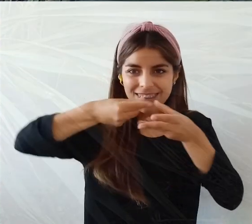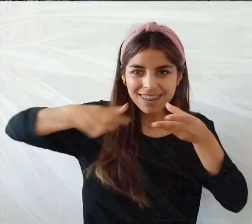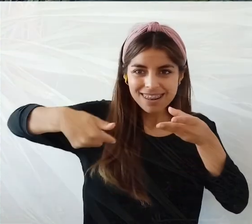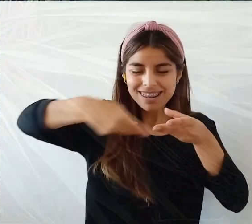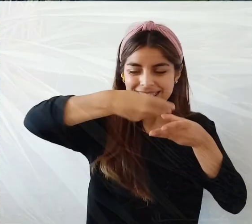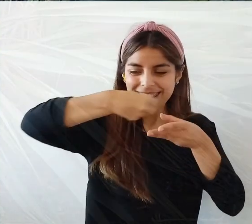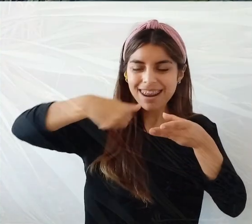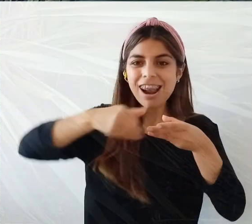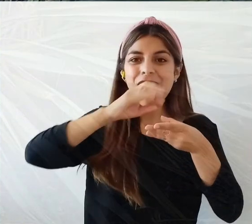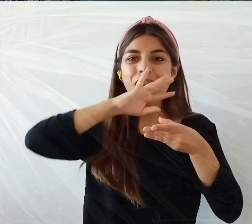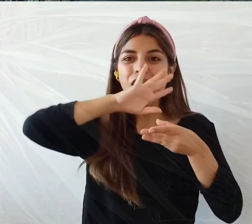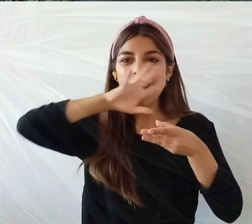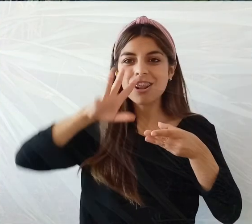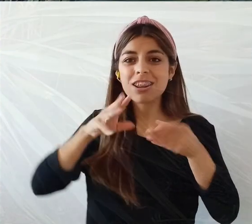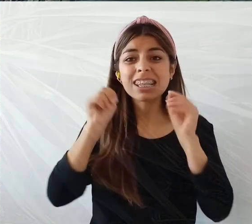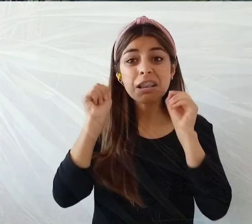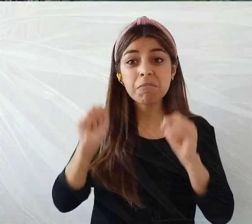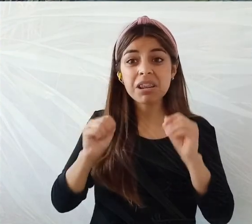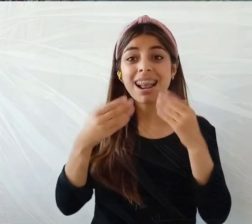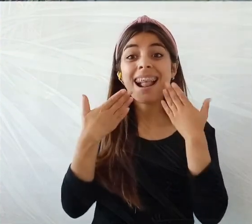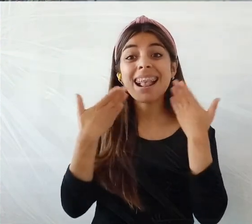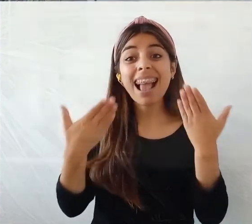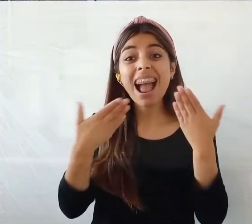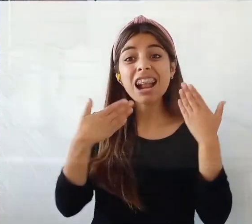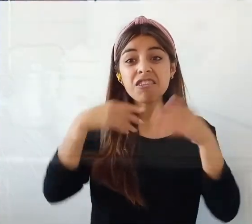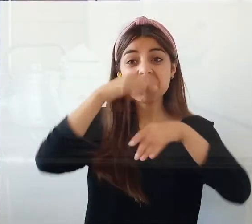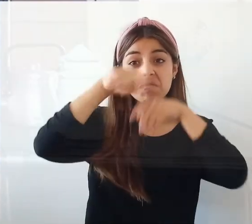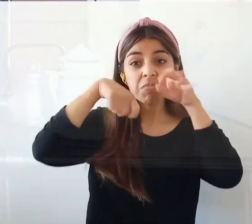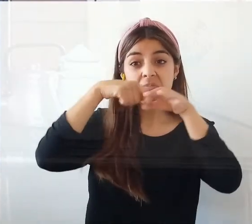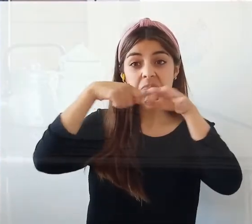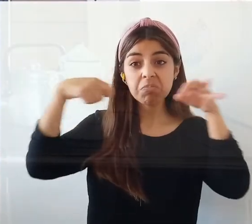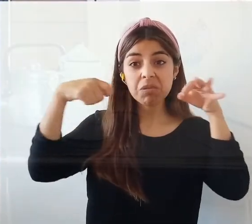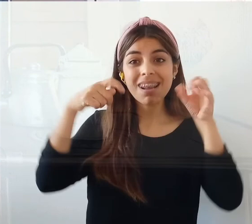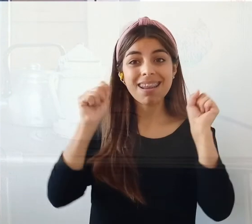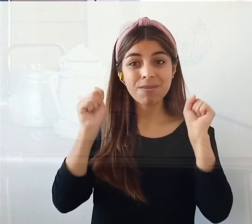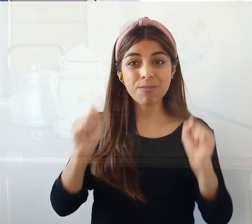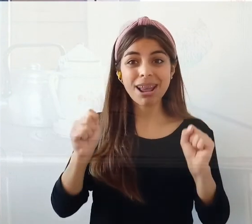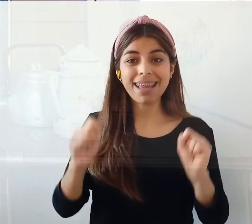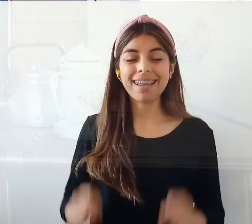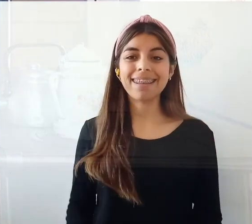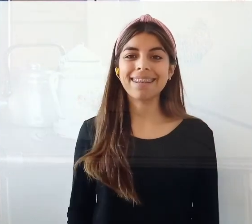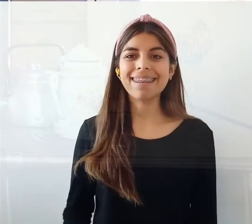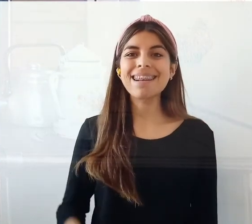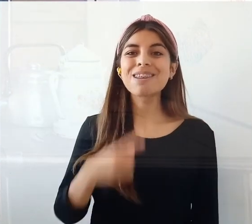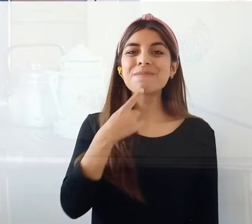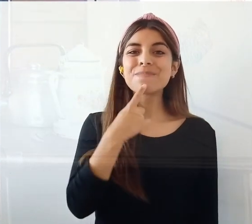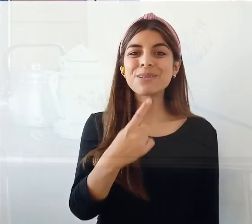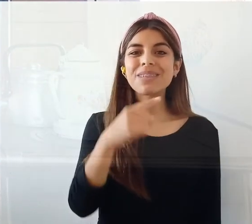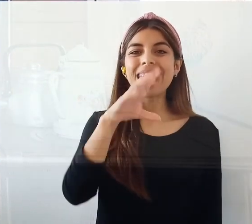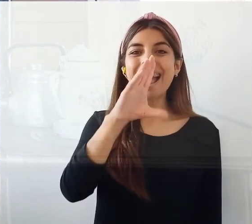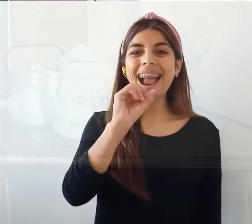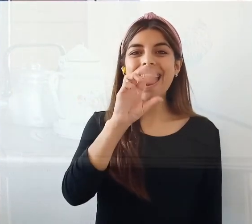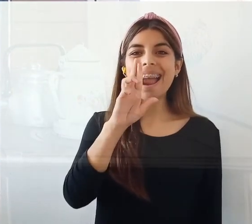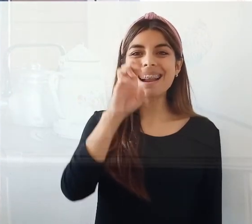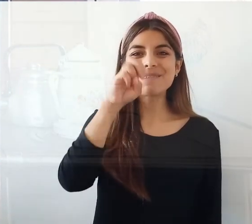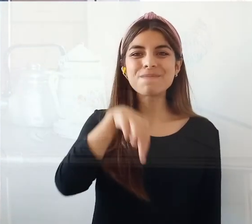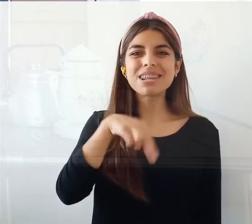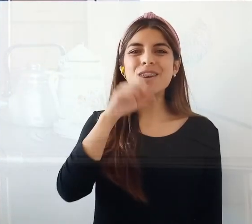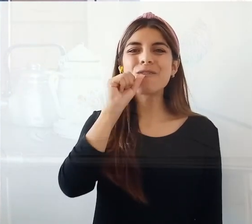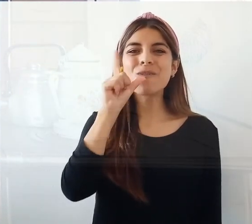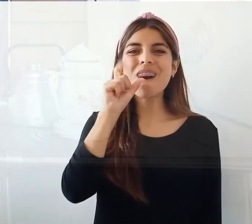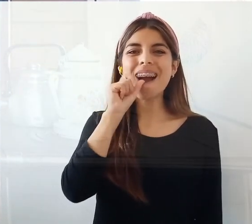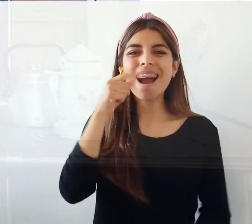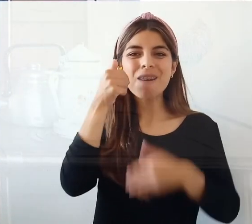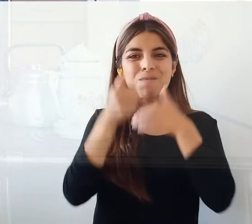como cinta de regalo, así queda el quiscal. Carmen Gloria, ¿cuál es el proceso que te toca